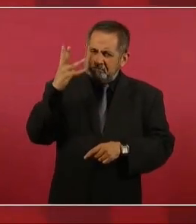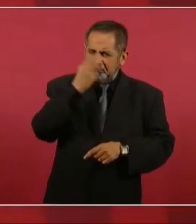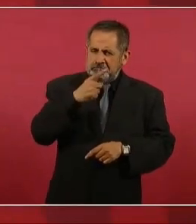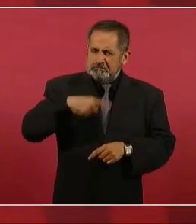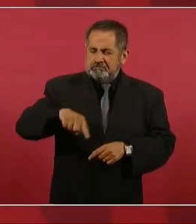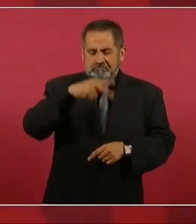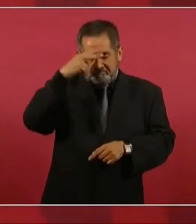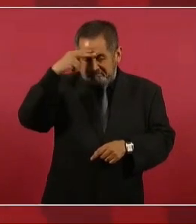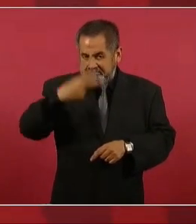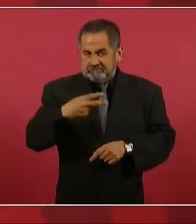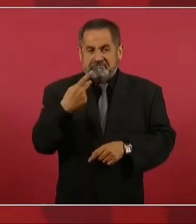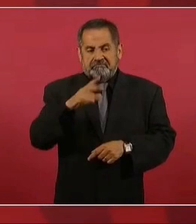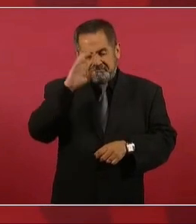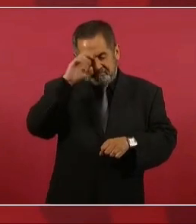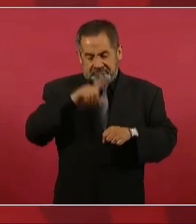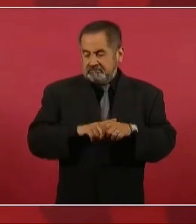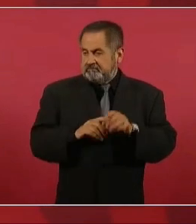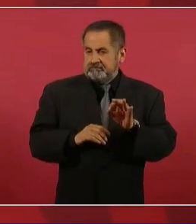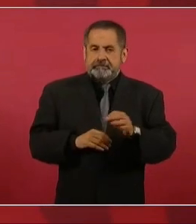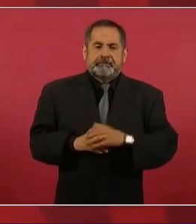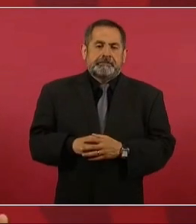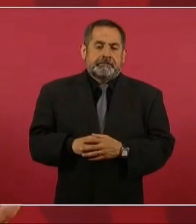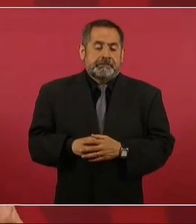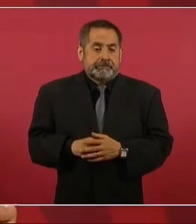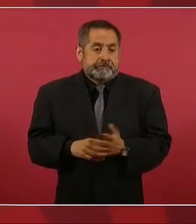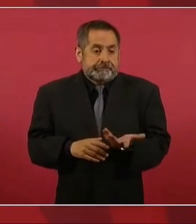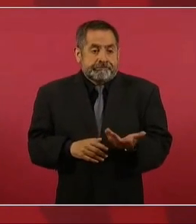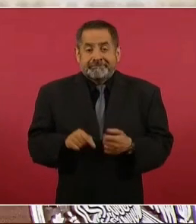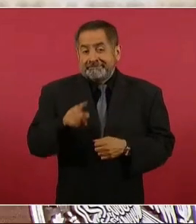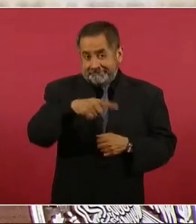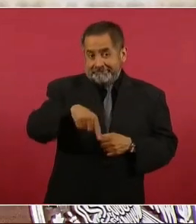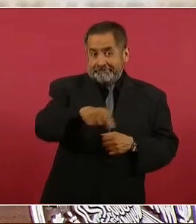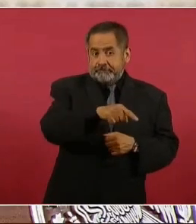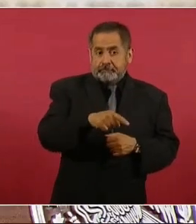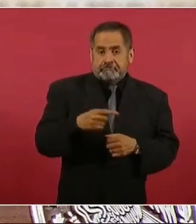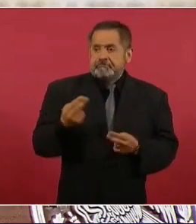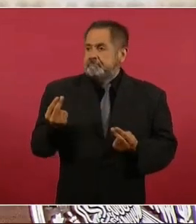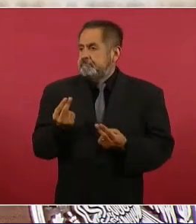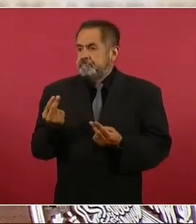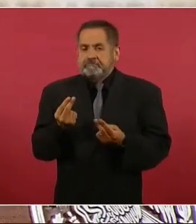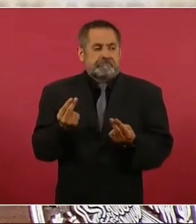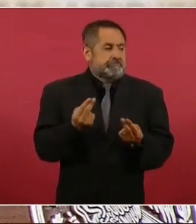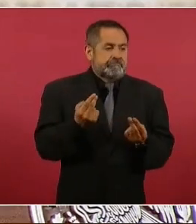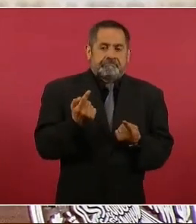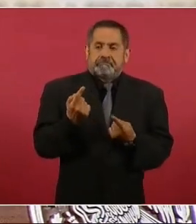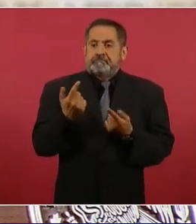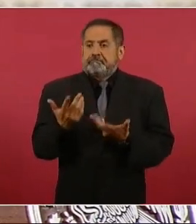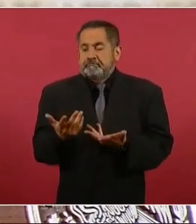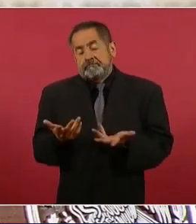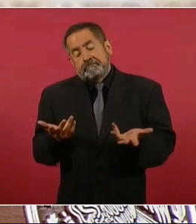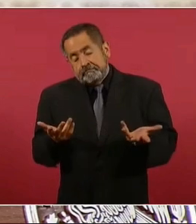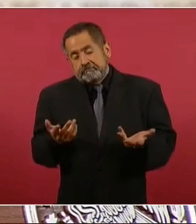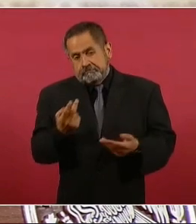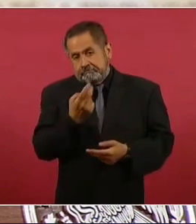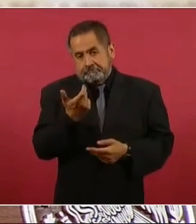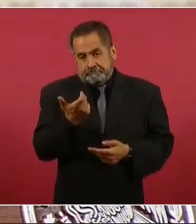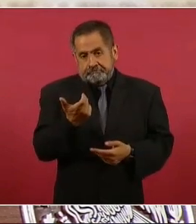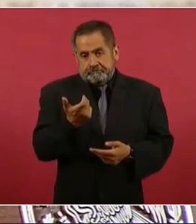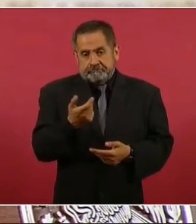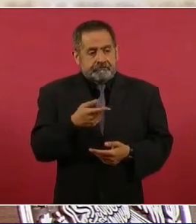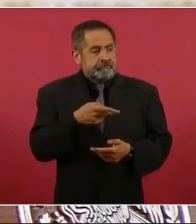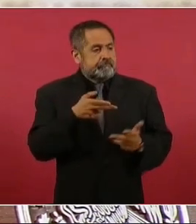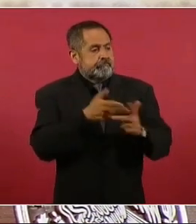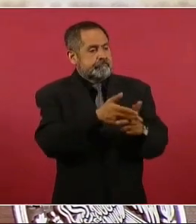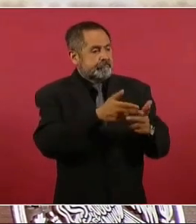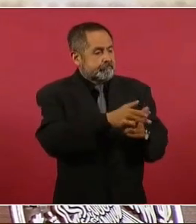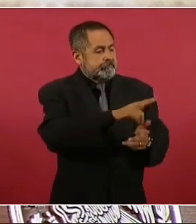y por necesidad pues tienen ellos que obtener